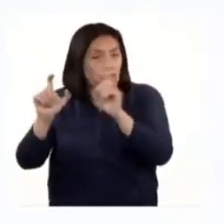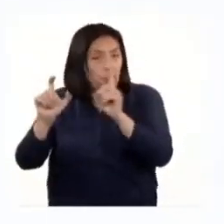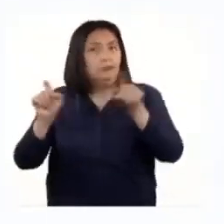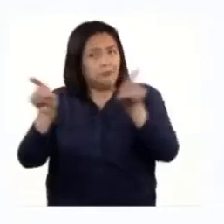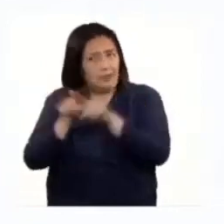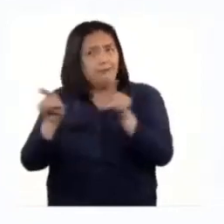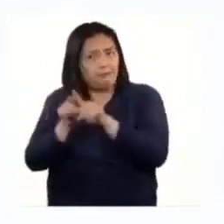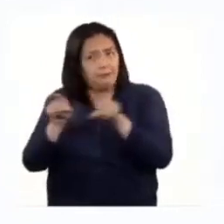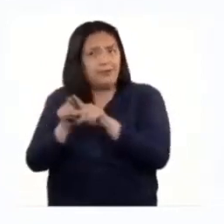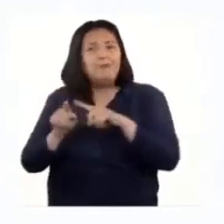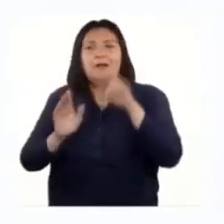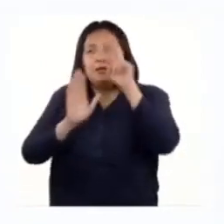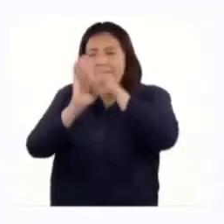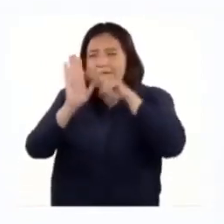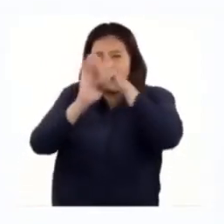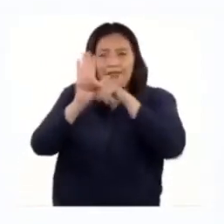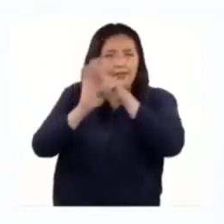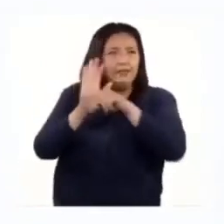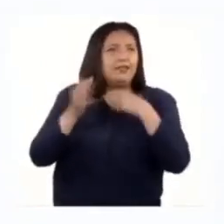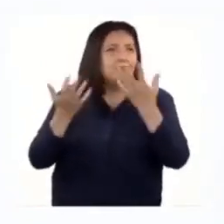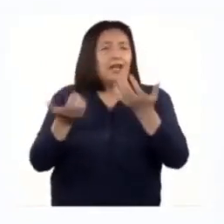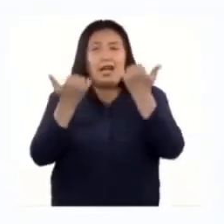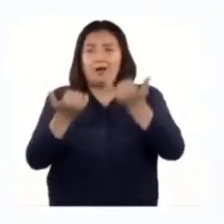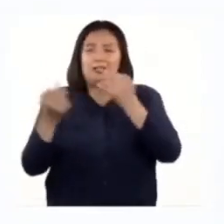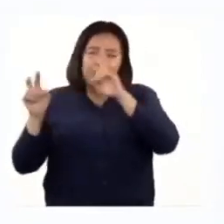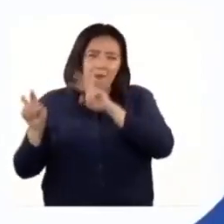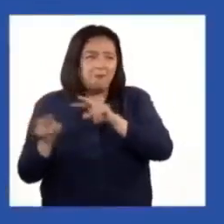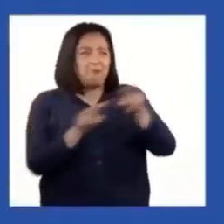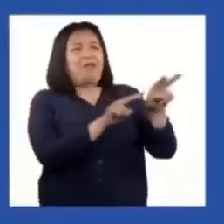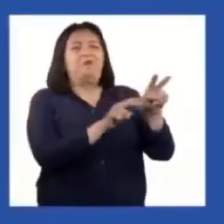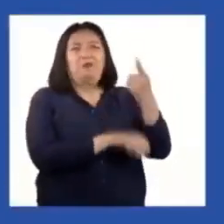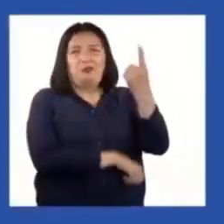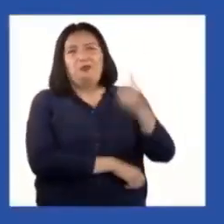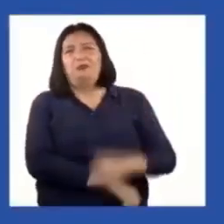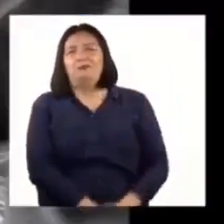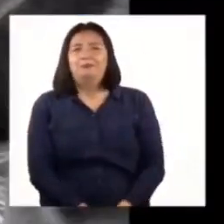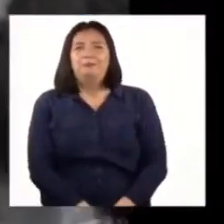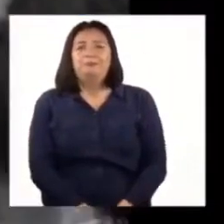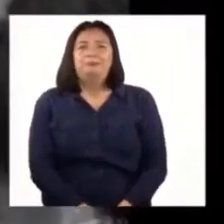sino también para grabar videos, B. los invito a que veamos uno.